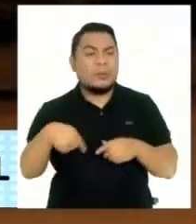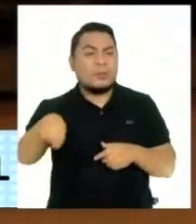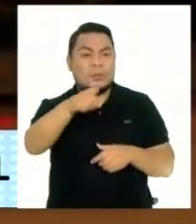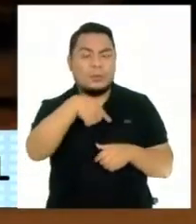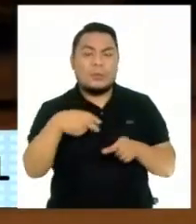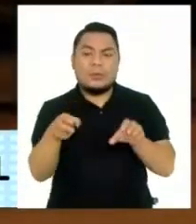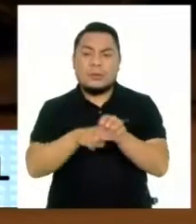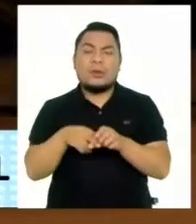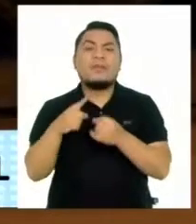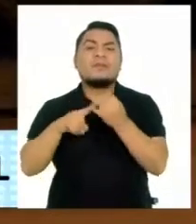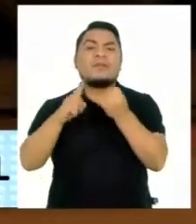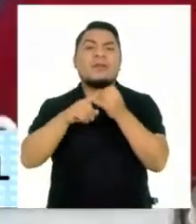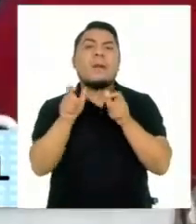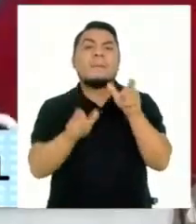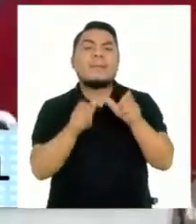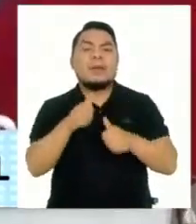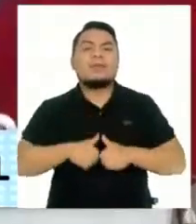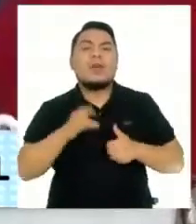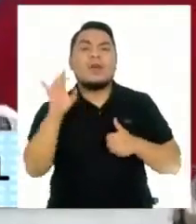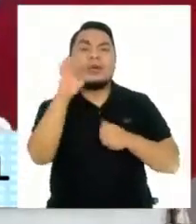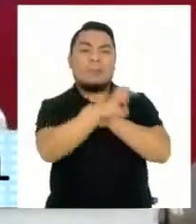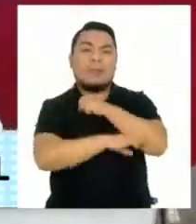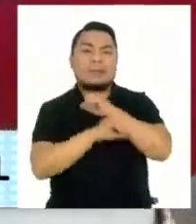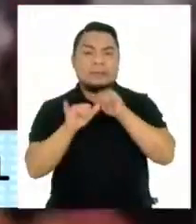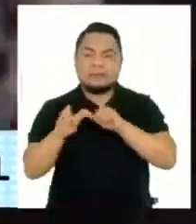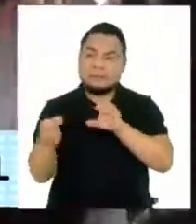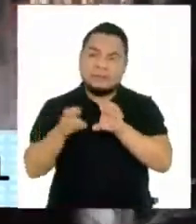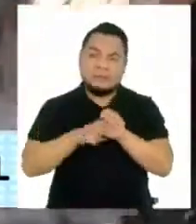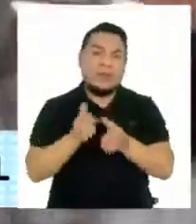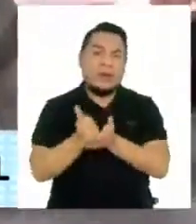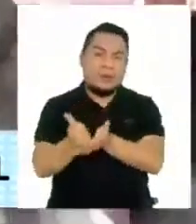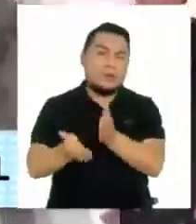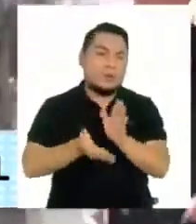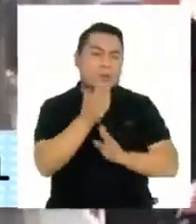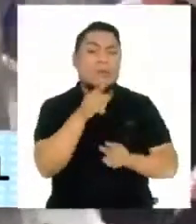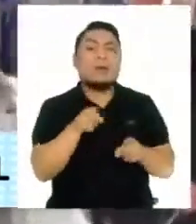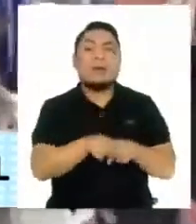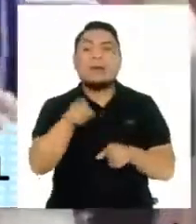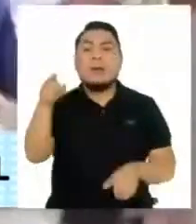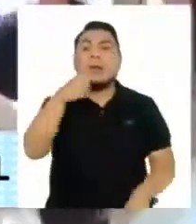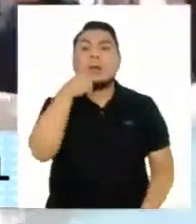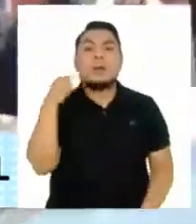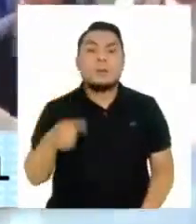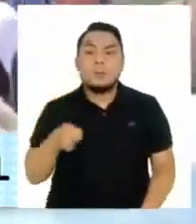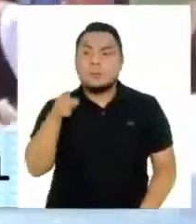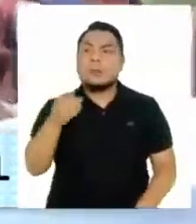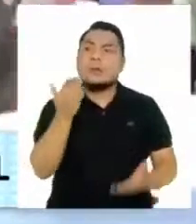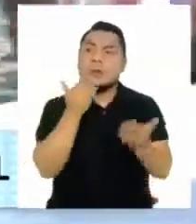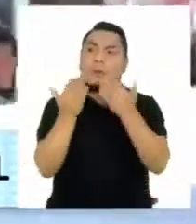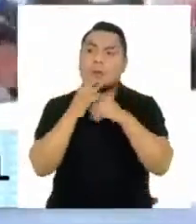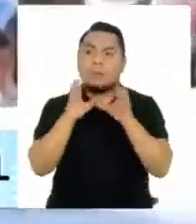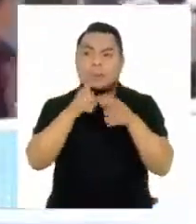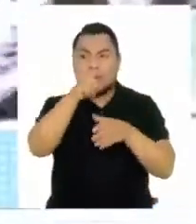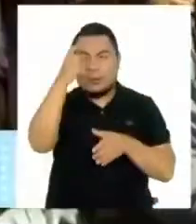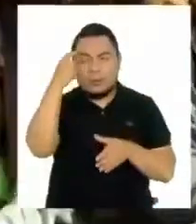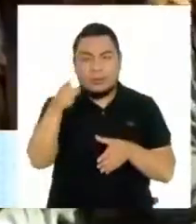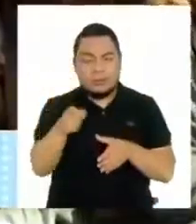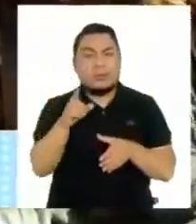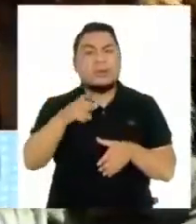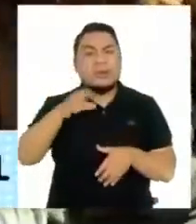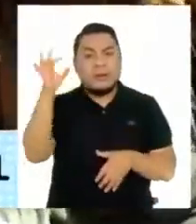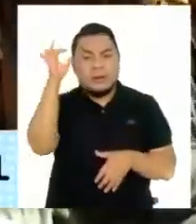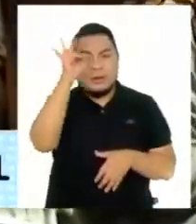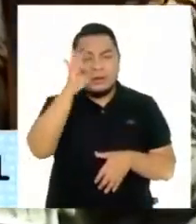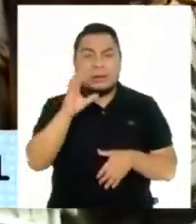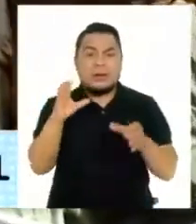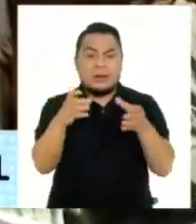repatriación de estas personas. Por su parte, Rusia ha pedido un diálogo entre todas las fuerzas políticas afganas